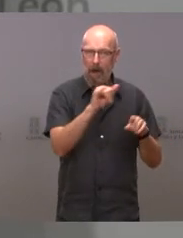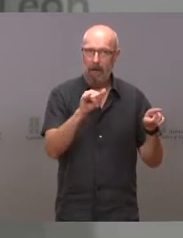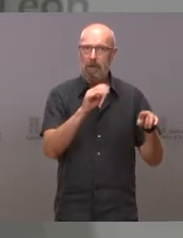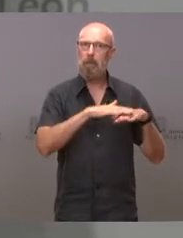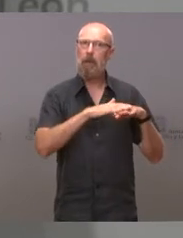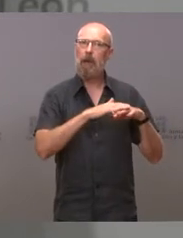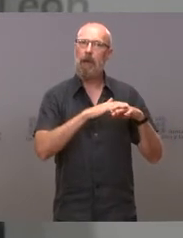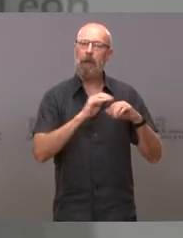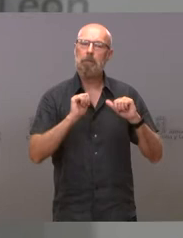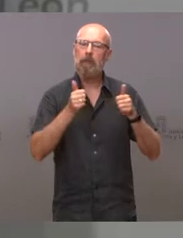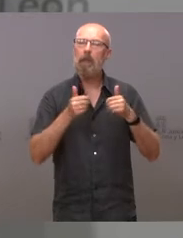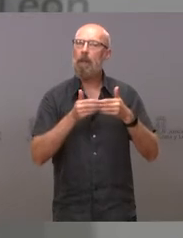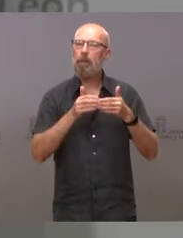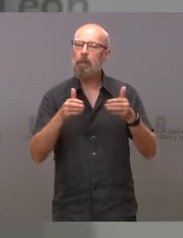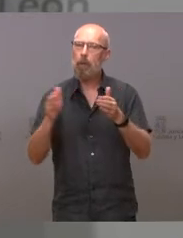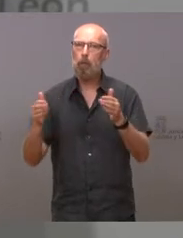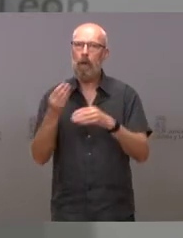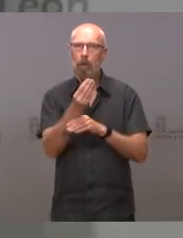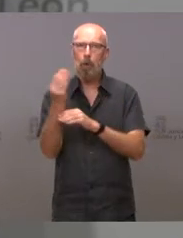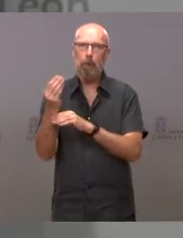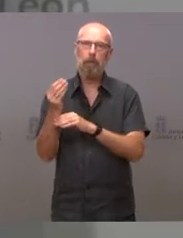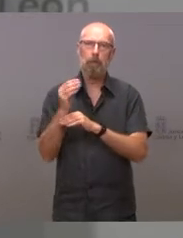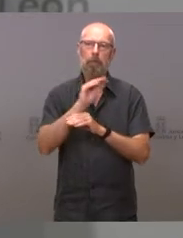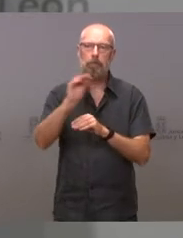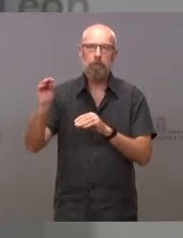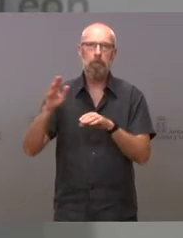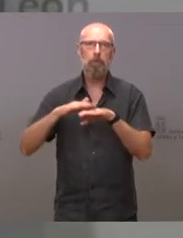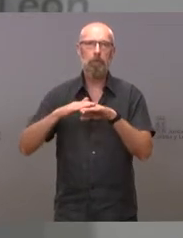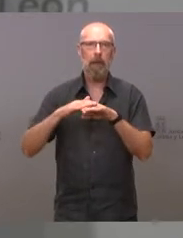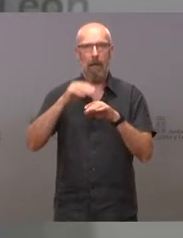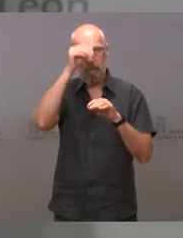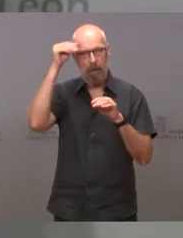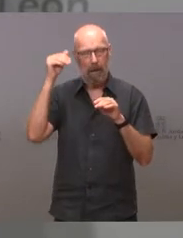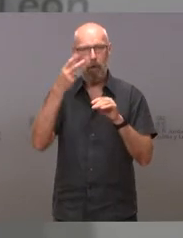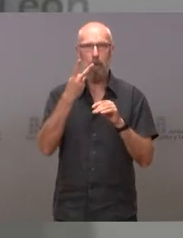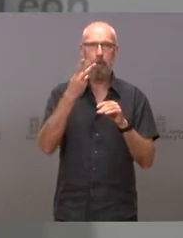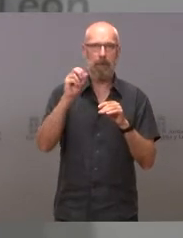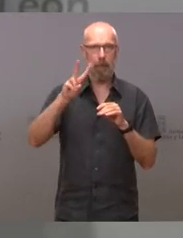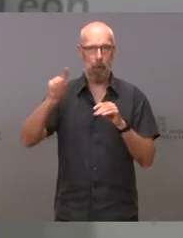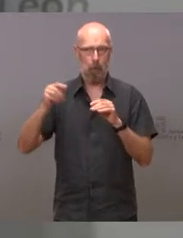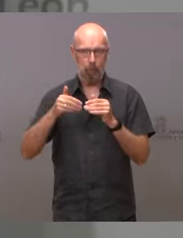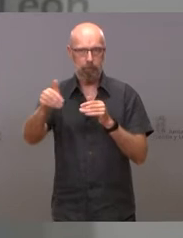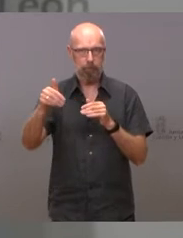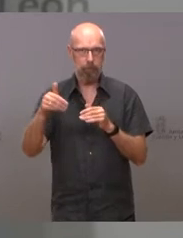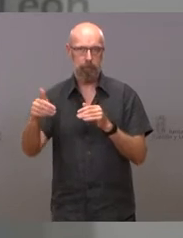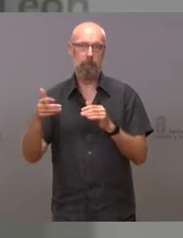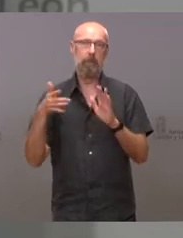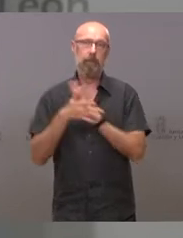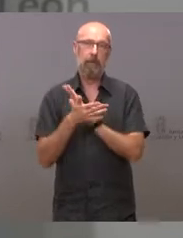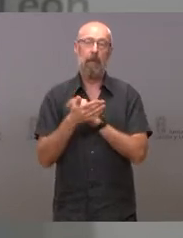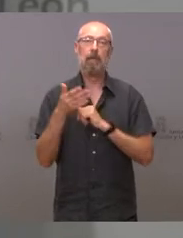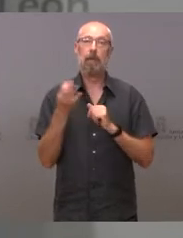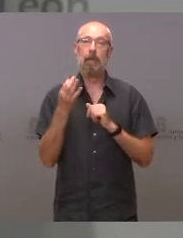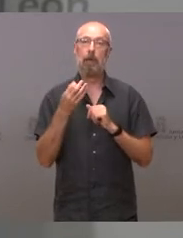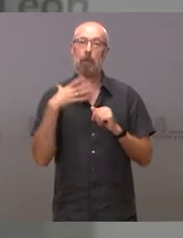apertura de monumentos ubicados en nuestra comunidad durante el verano 2021. De tal manera que se facilite el acceso gratuito de